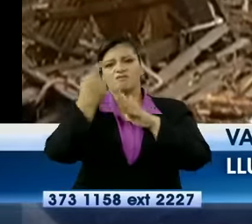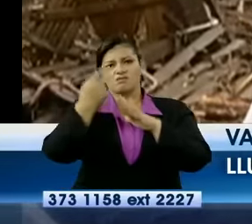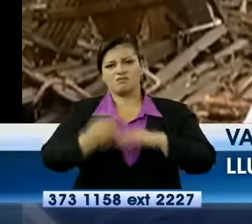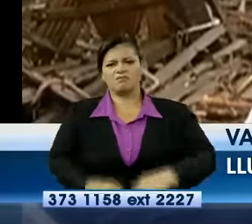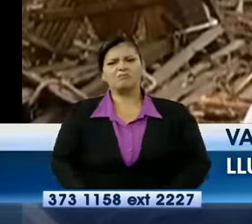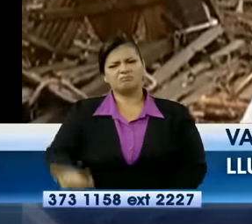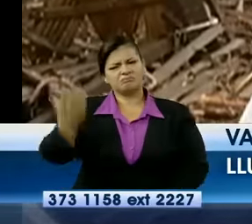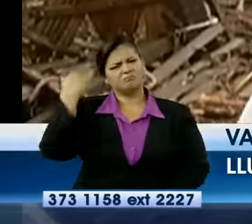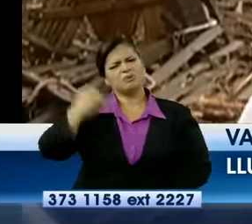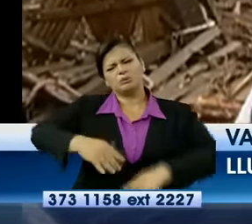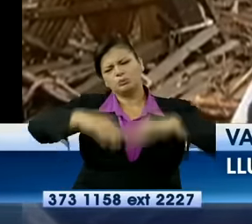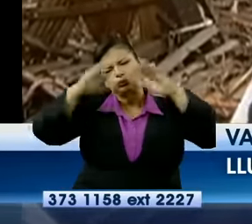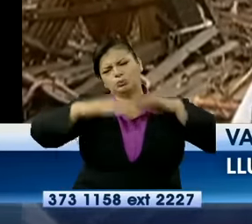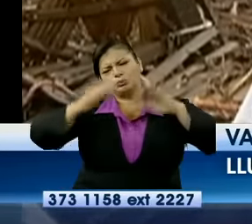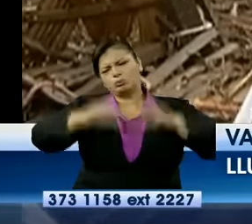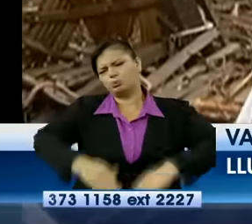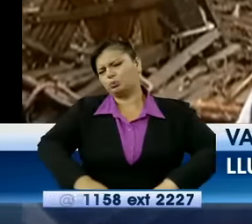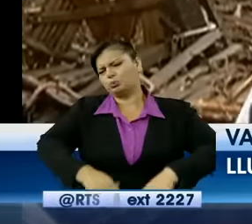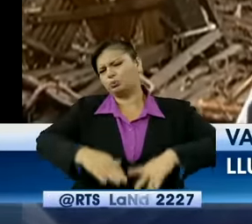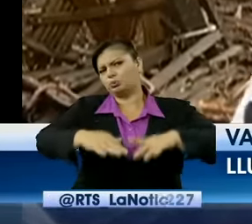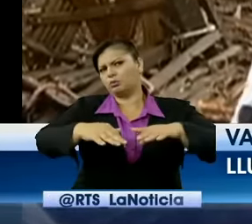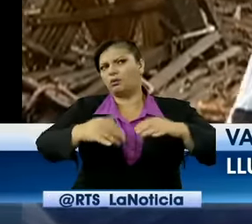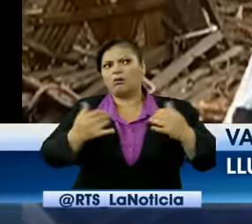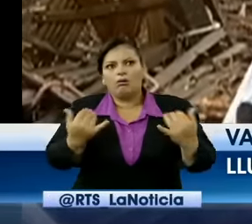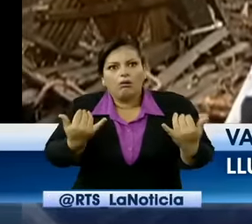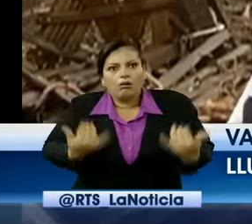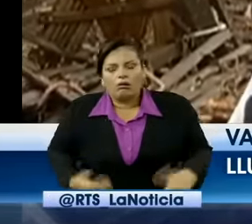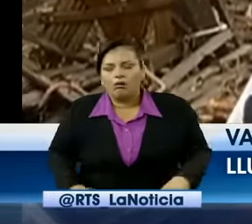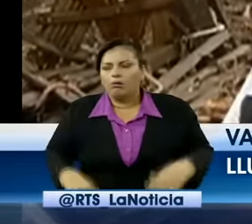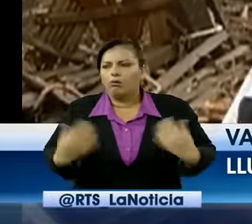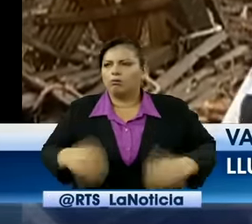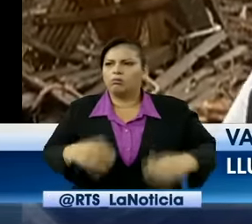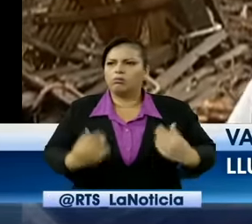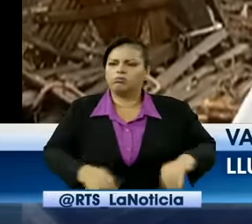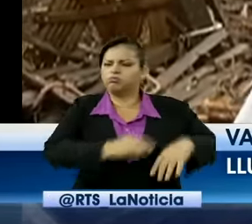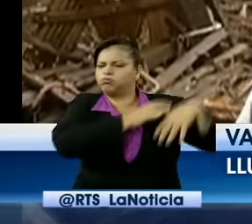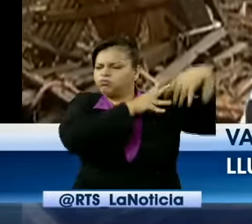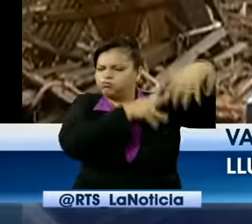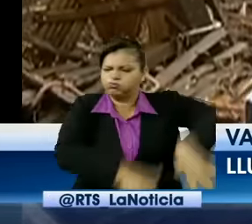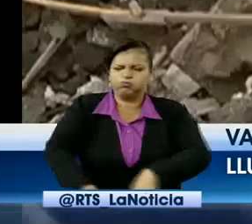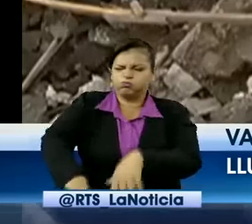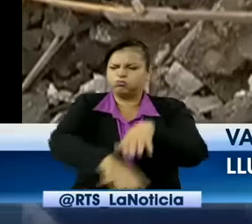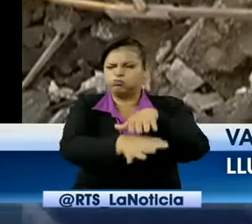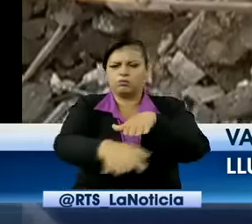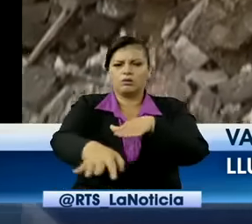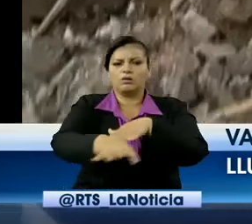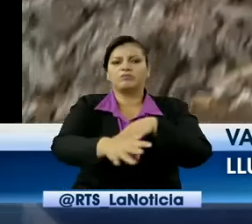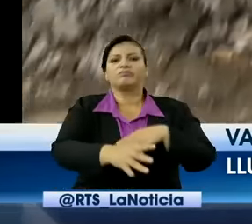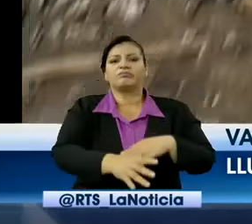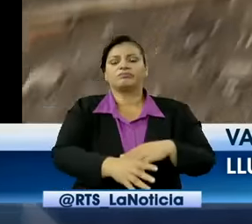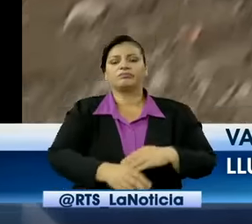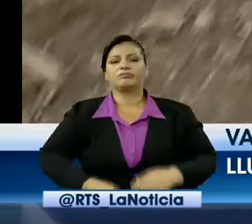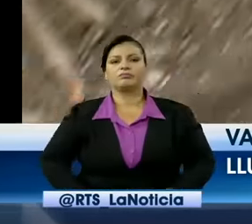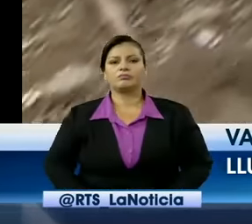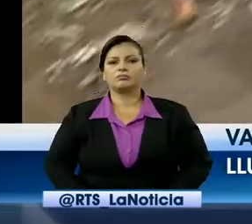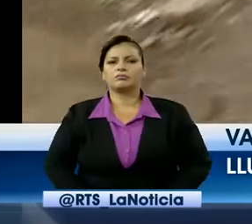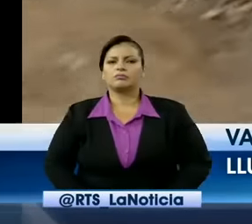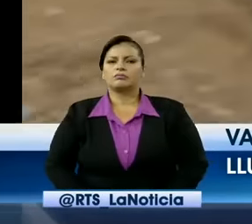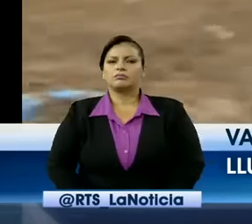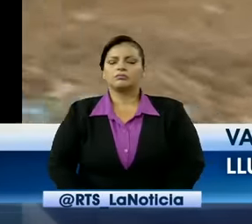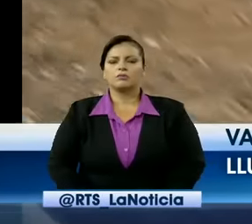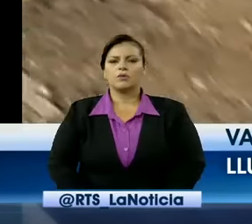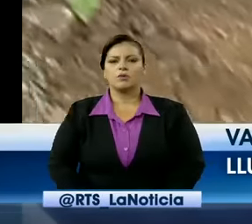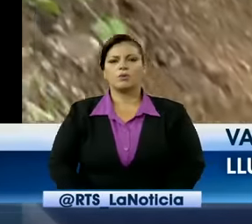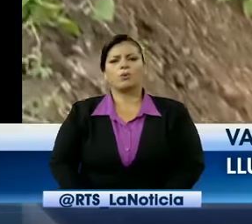otras veces que se ha guavido, pero no así como ahora. Que ha venido arrastrando con todo. En estos casos piden urgente la